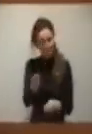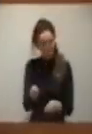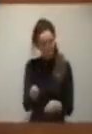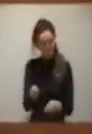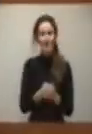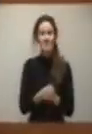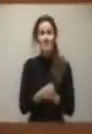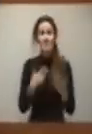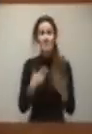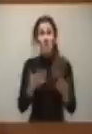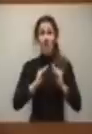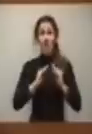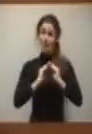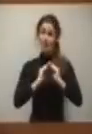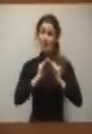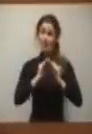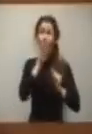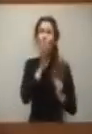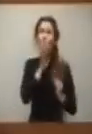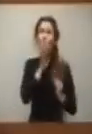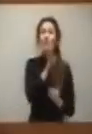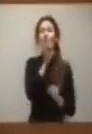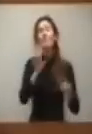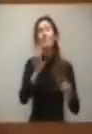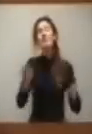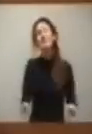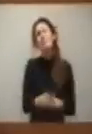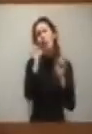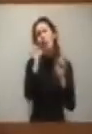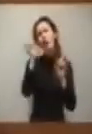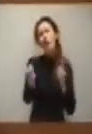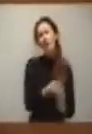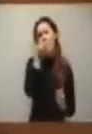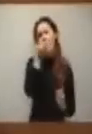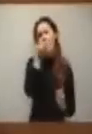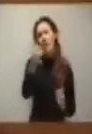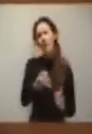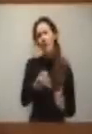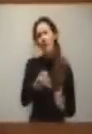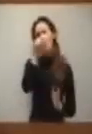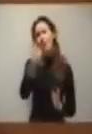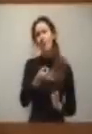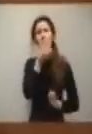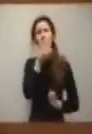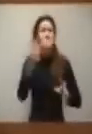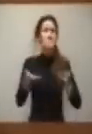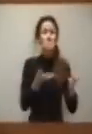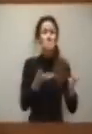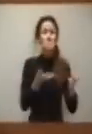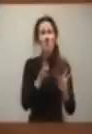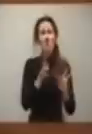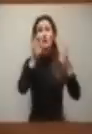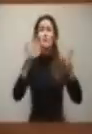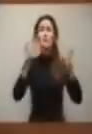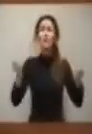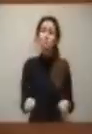elaboramos esto porque nos parece que, más allá de discursos, en fin, con un cierto tono populista,